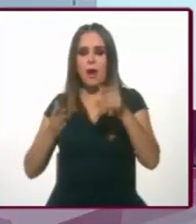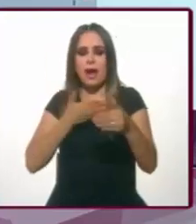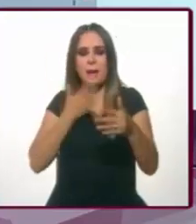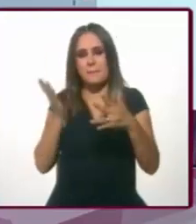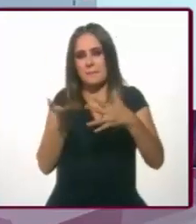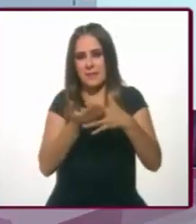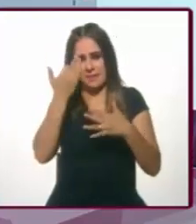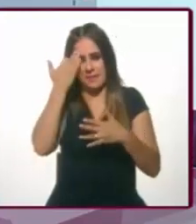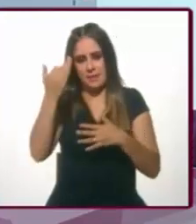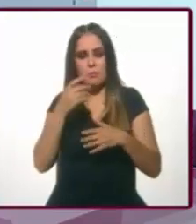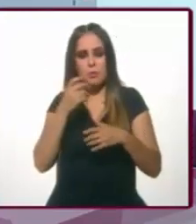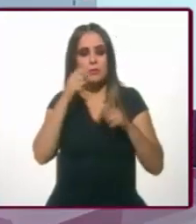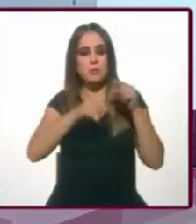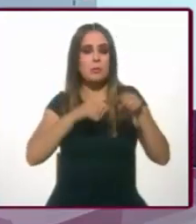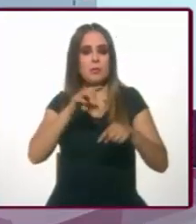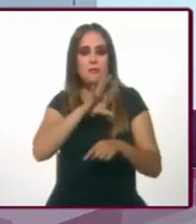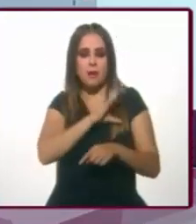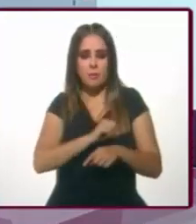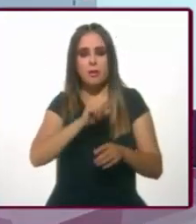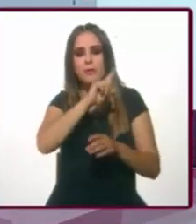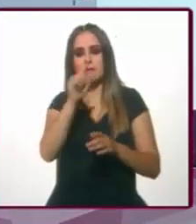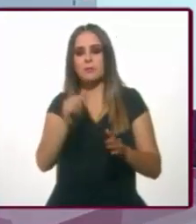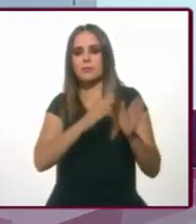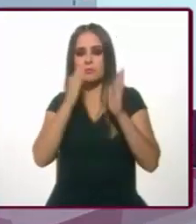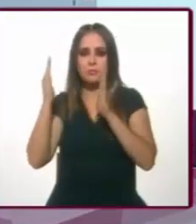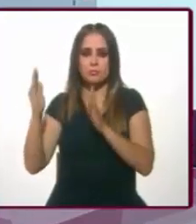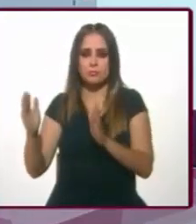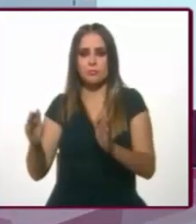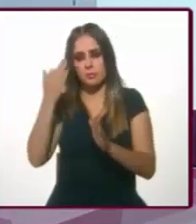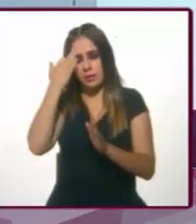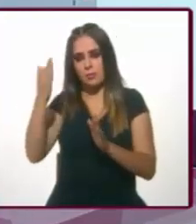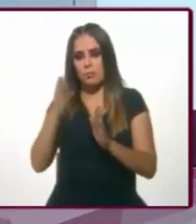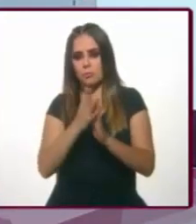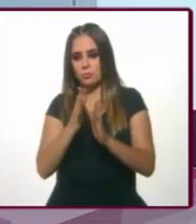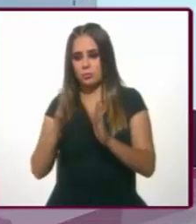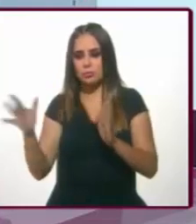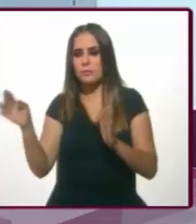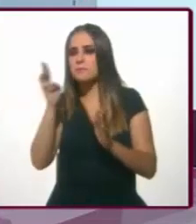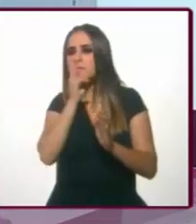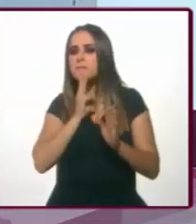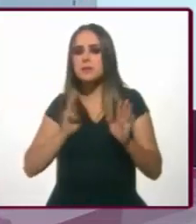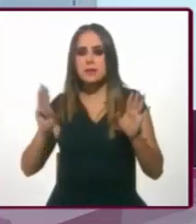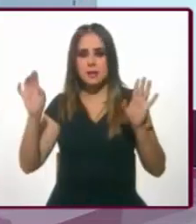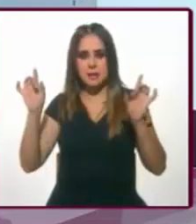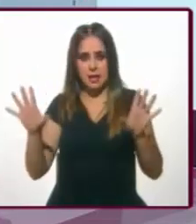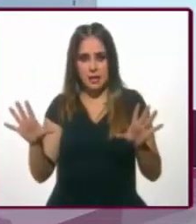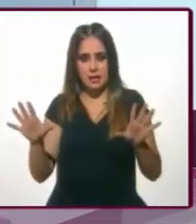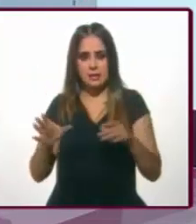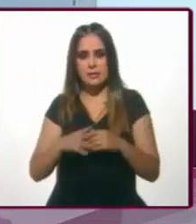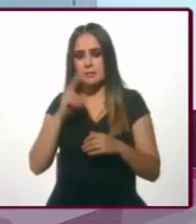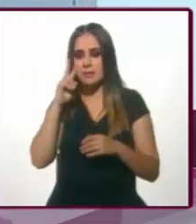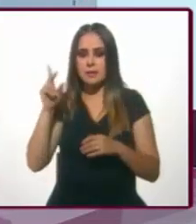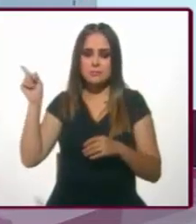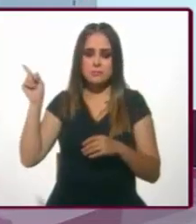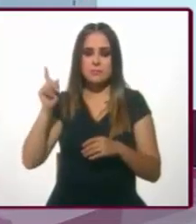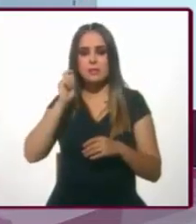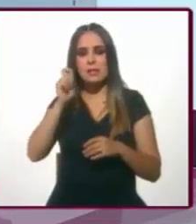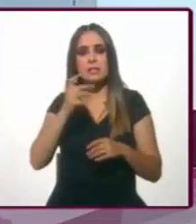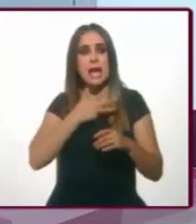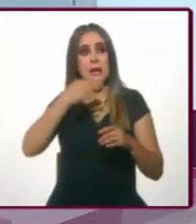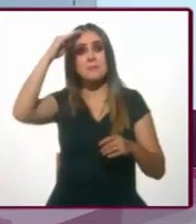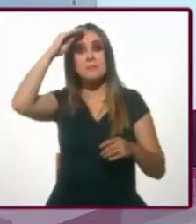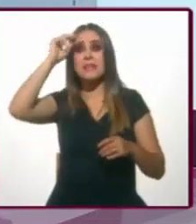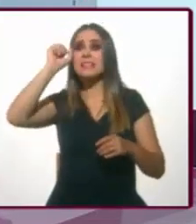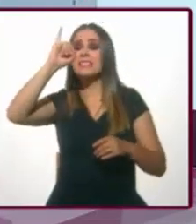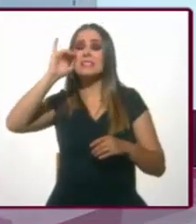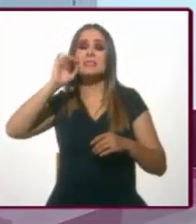comportamiento tan común. Luego pasamos al periodo de Miguel Ángel Mancera y si ves, eran expectativas muy